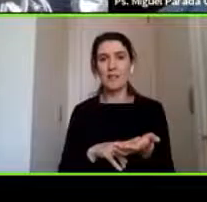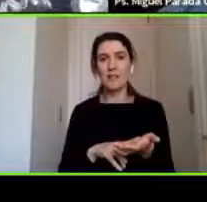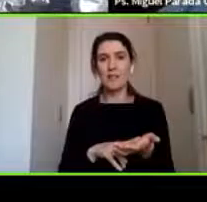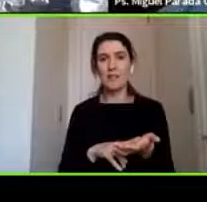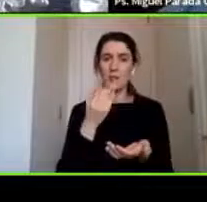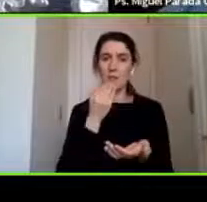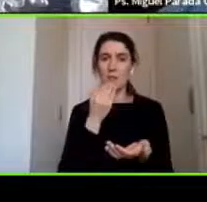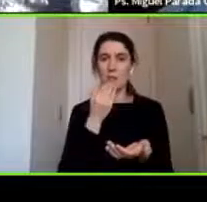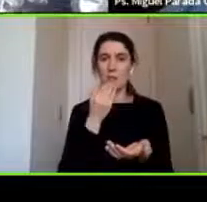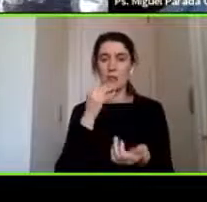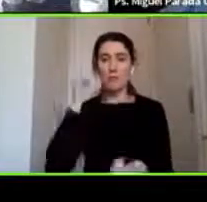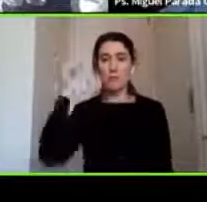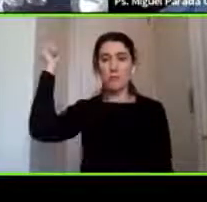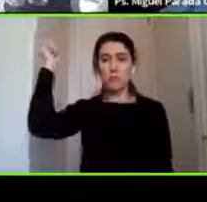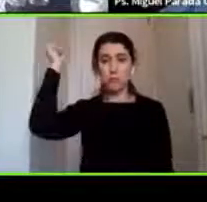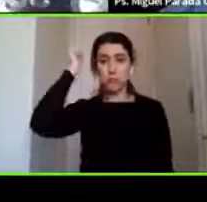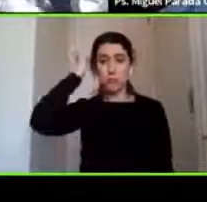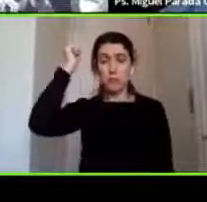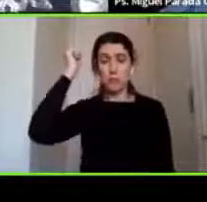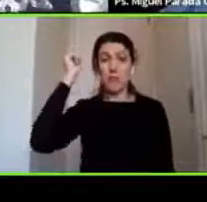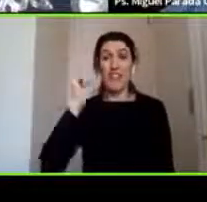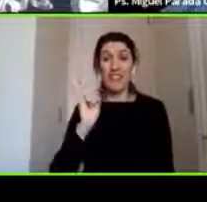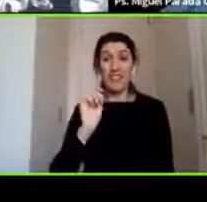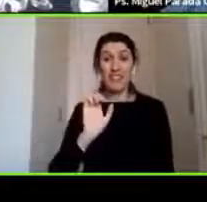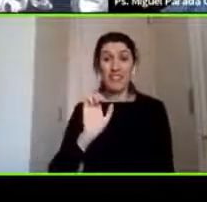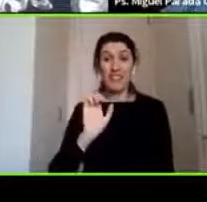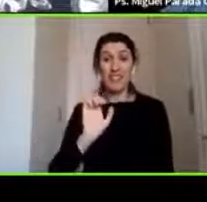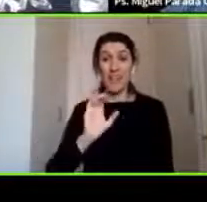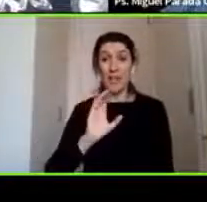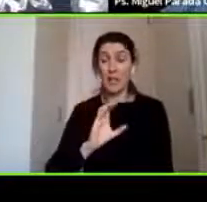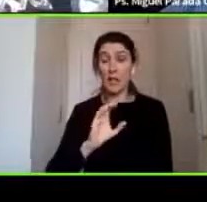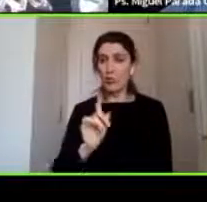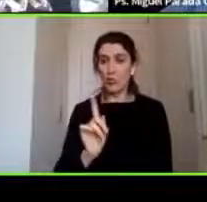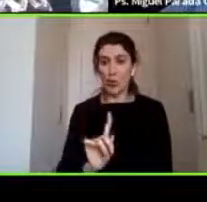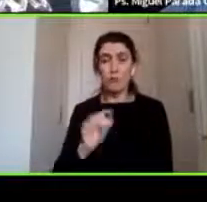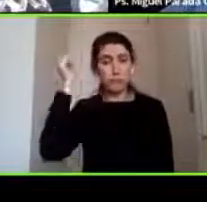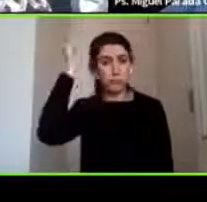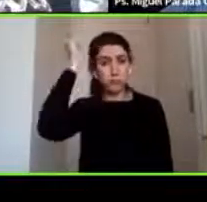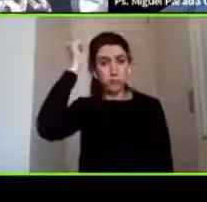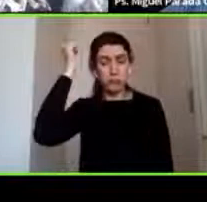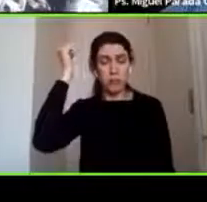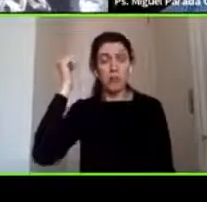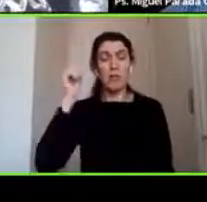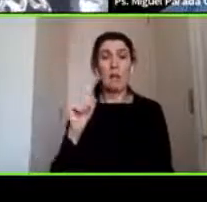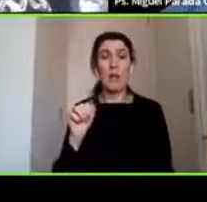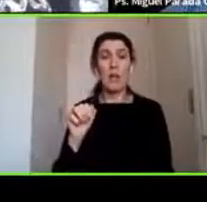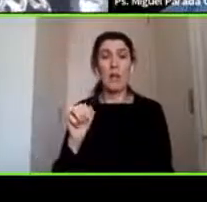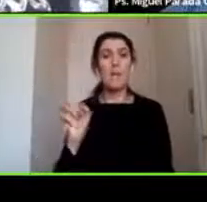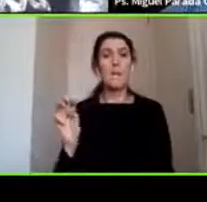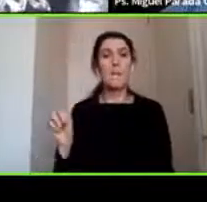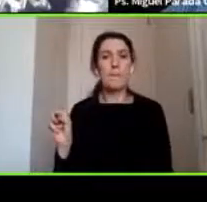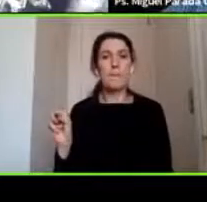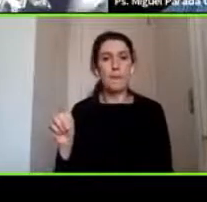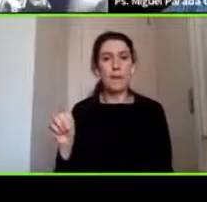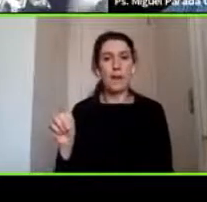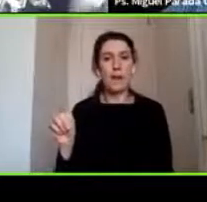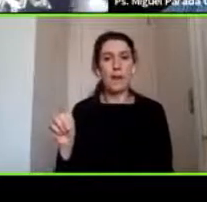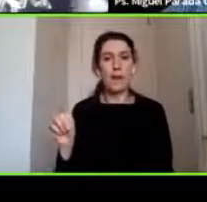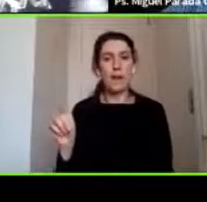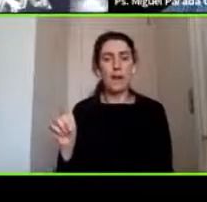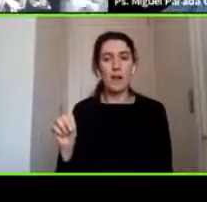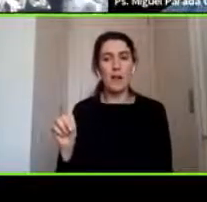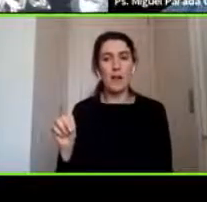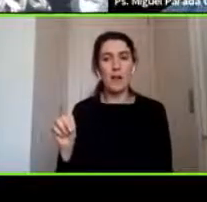no tech sino contusión la mamá culpen las conductas o